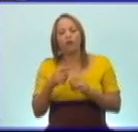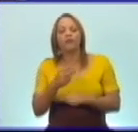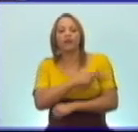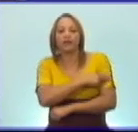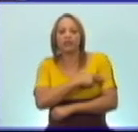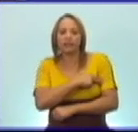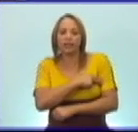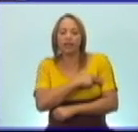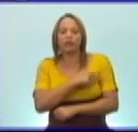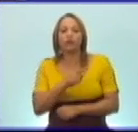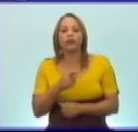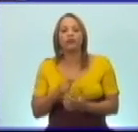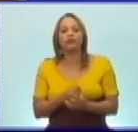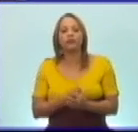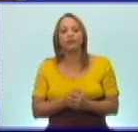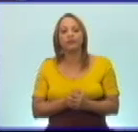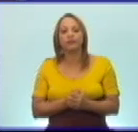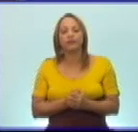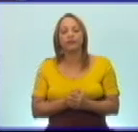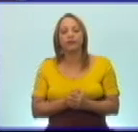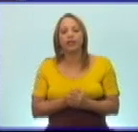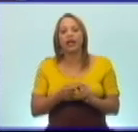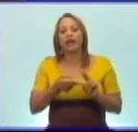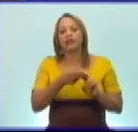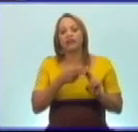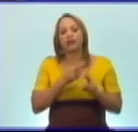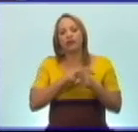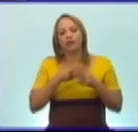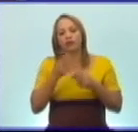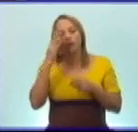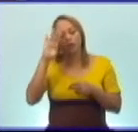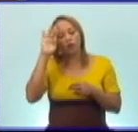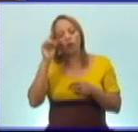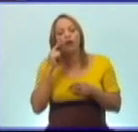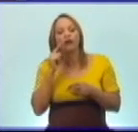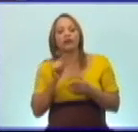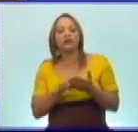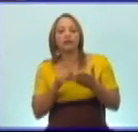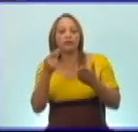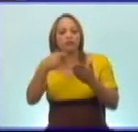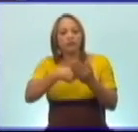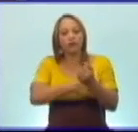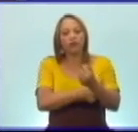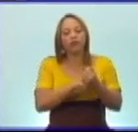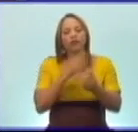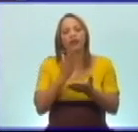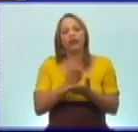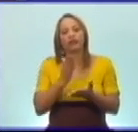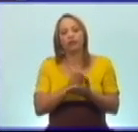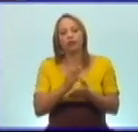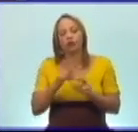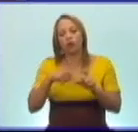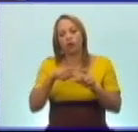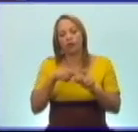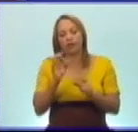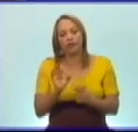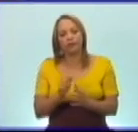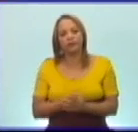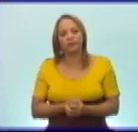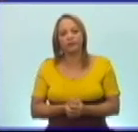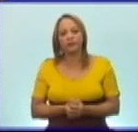Cuba, buscarán la temática 6.5 y profundizarán en el estudio de estos contenidos.